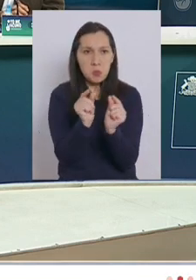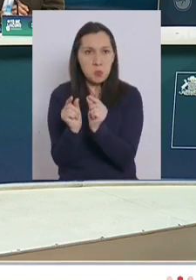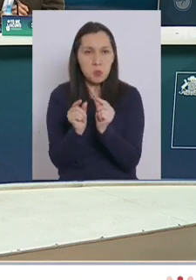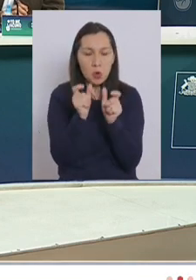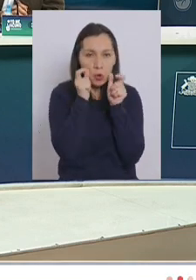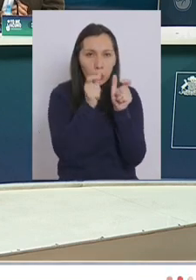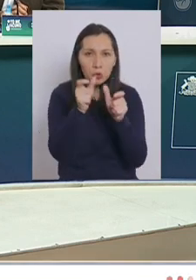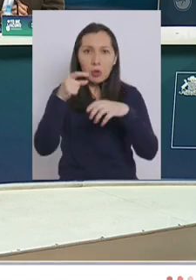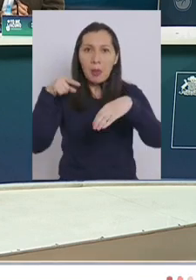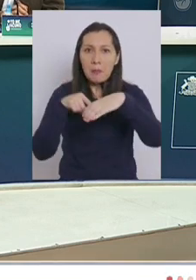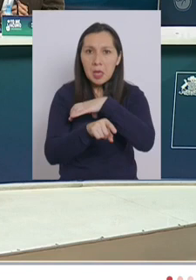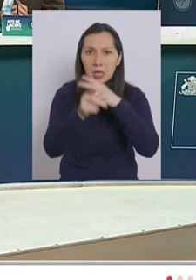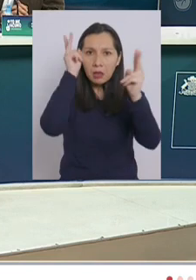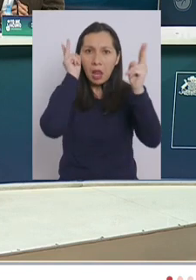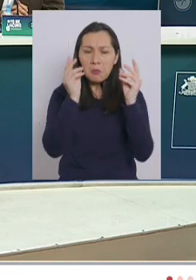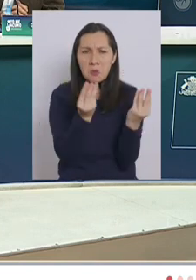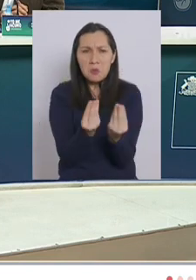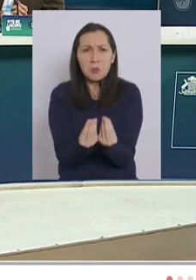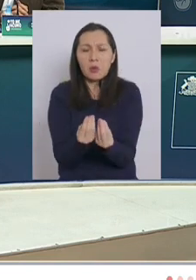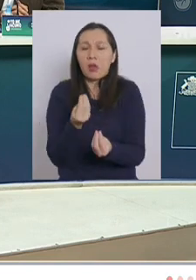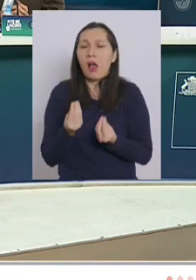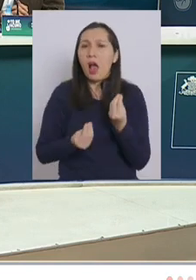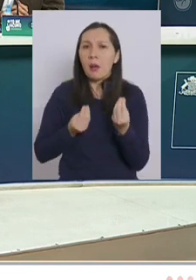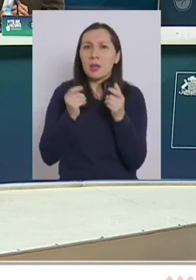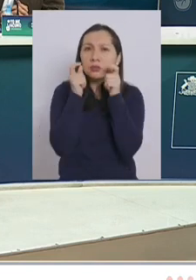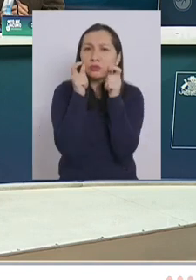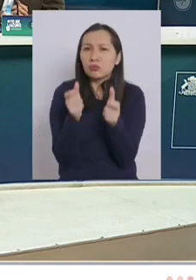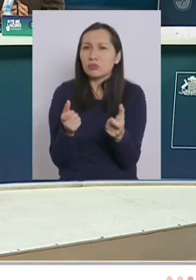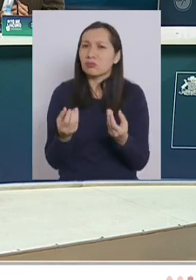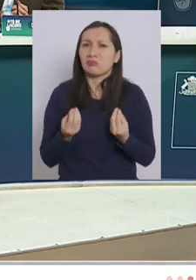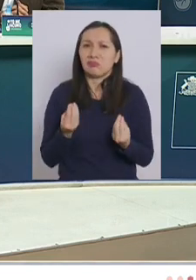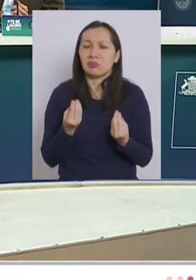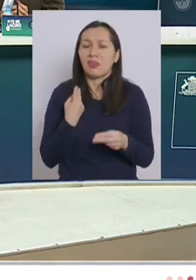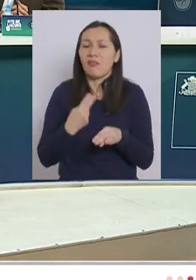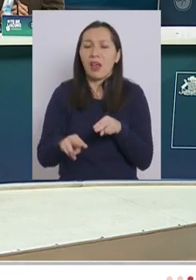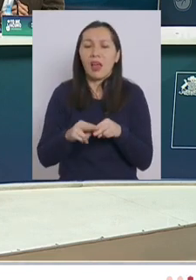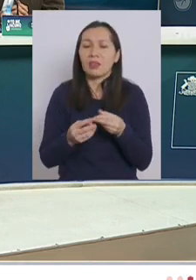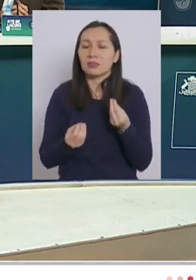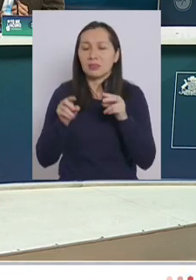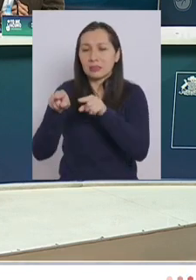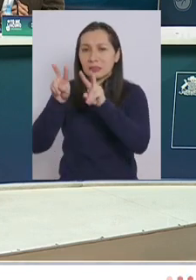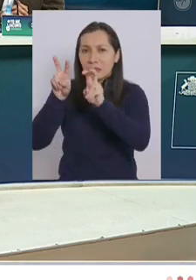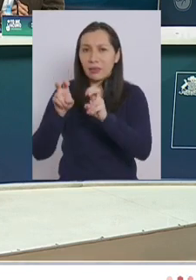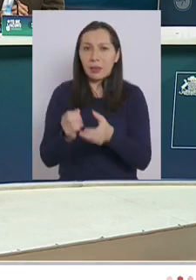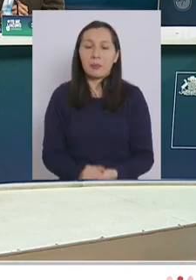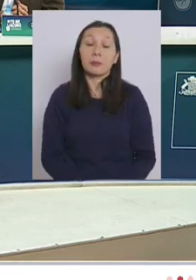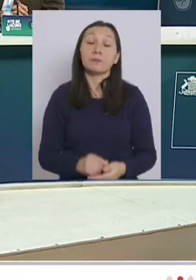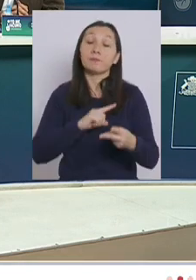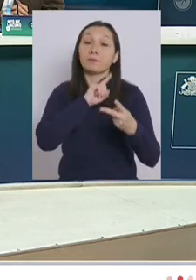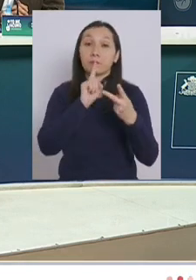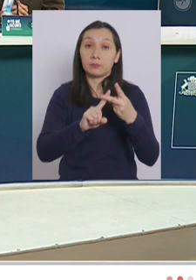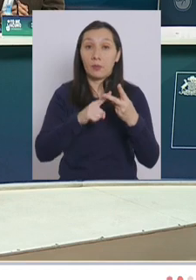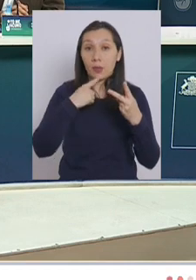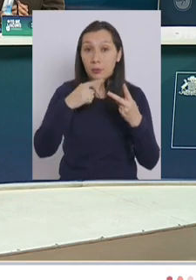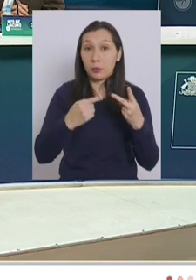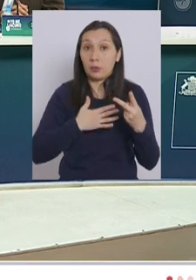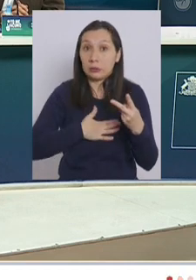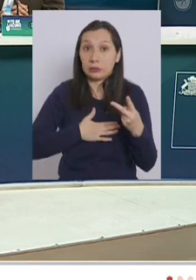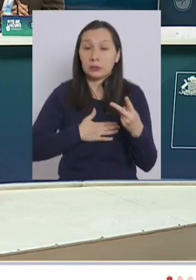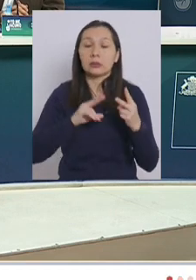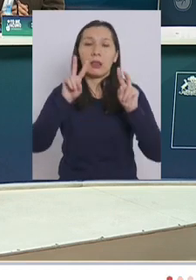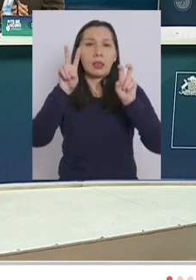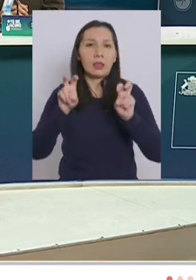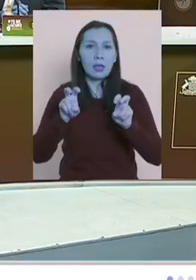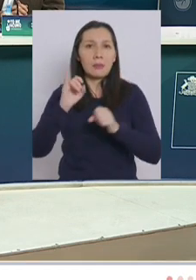en el metro y en las micros ¿qué pasa con el control y qué se va a hacer al respecto? lo segundo que le quiero preguntar es